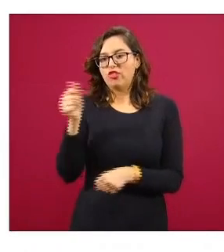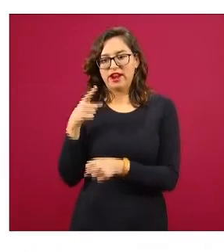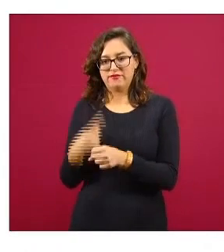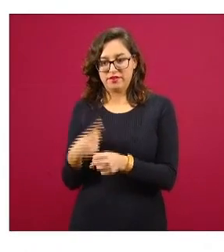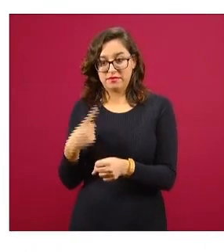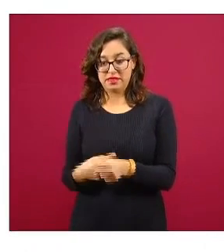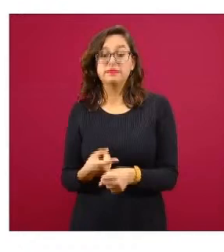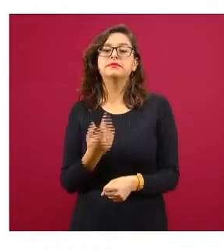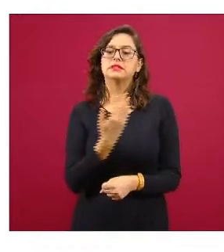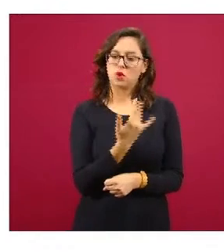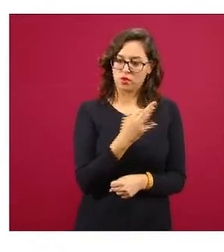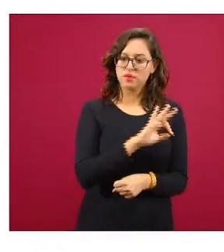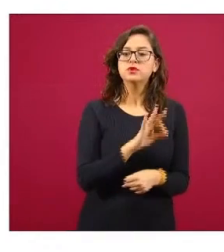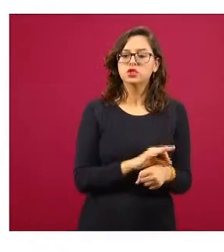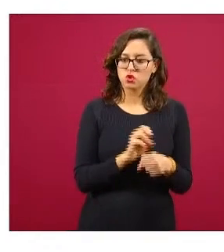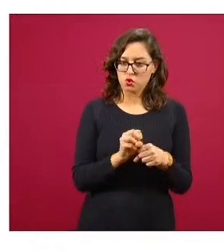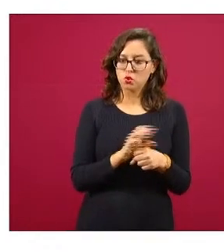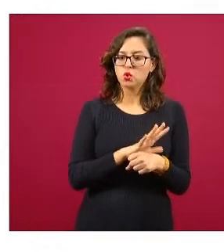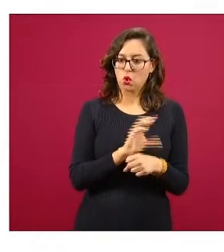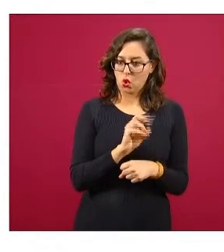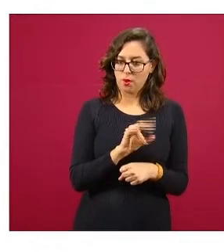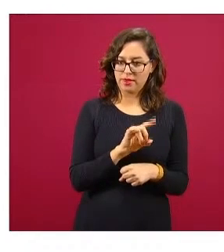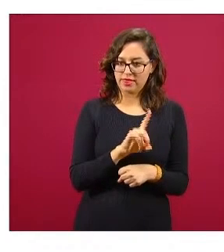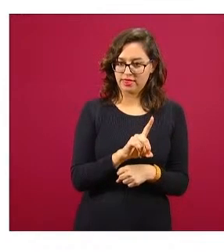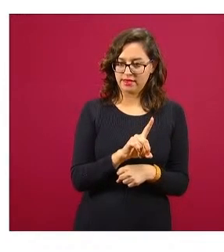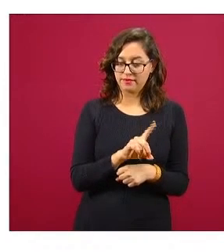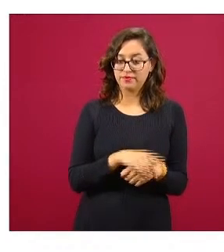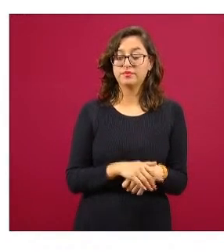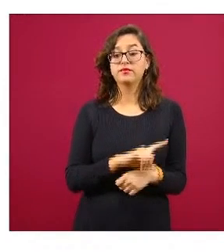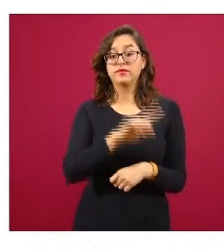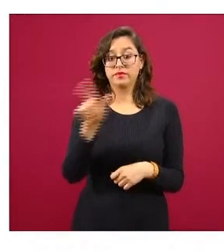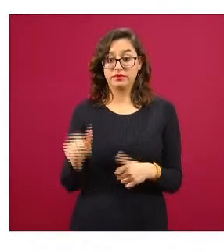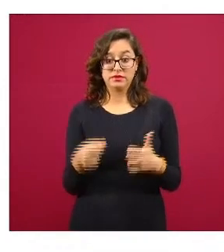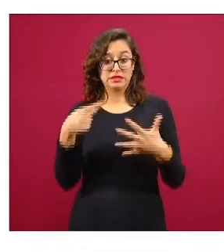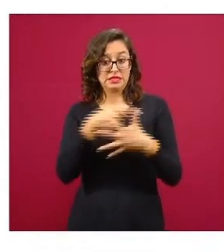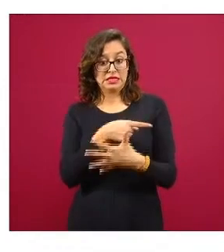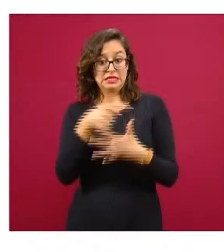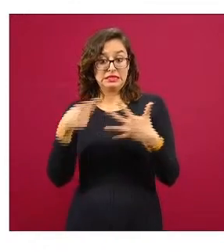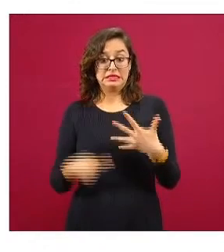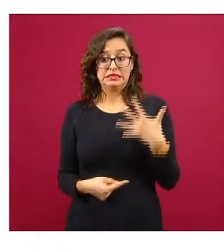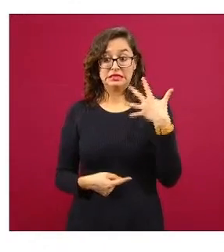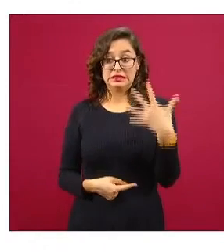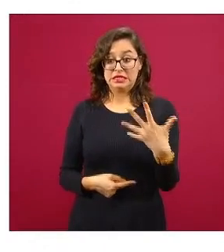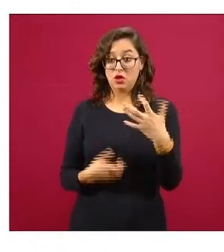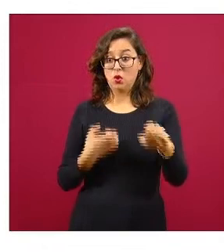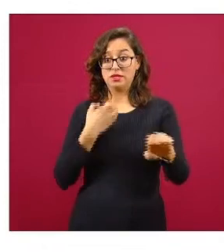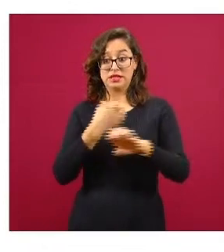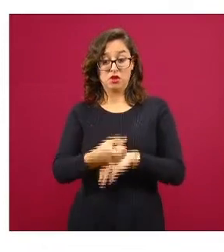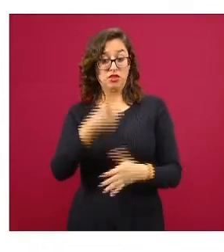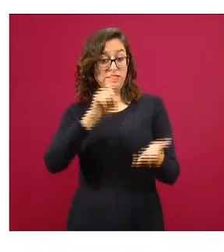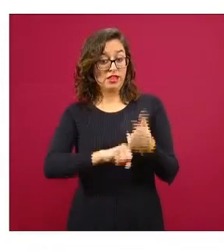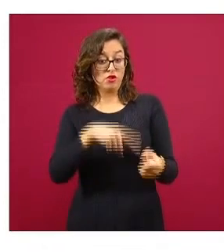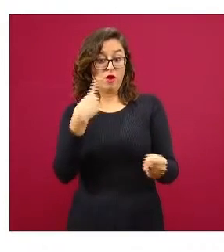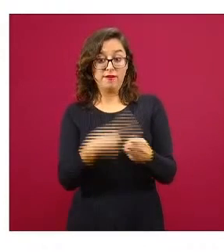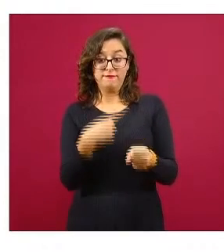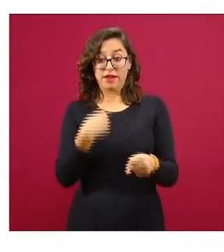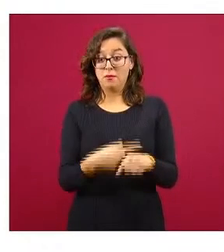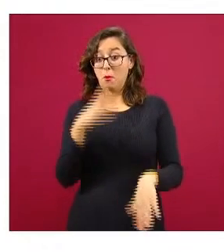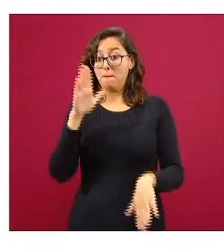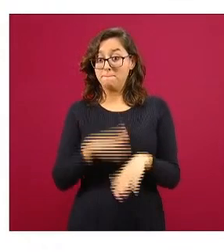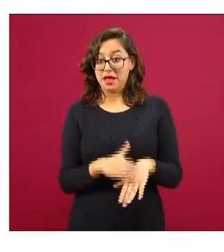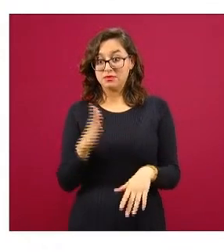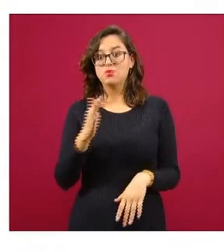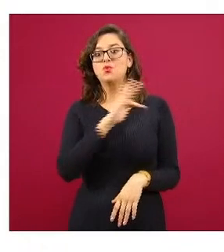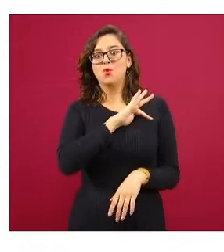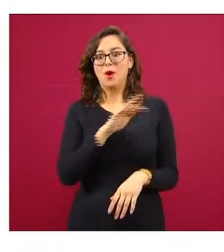y cuando vamos a cinco estados con la mayor cantidad de casos COVID vemos que